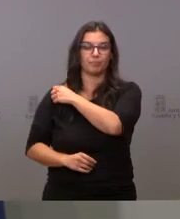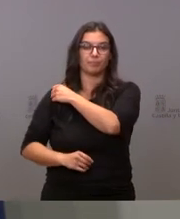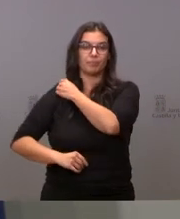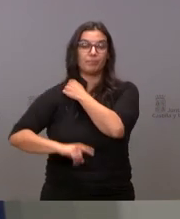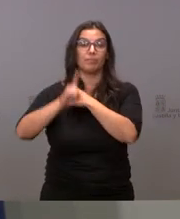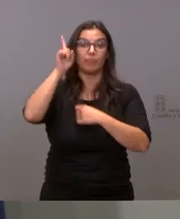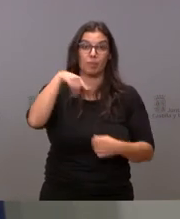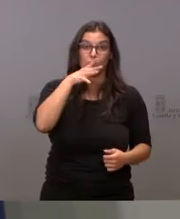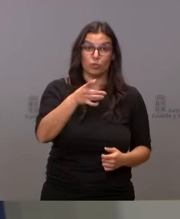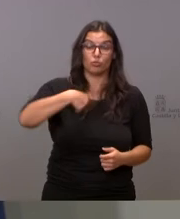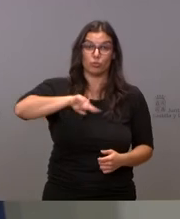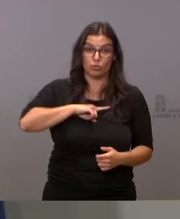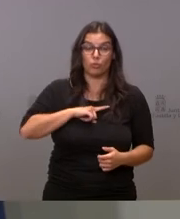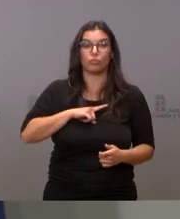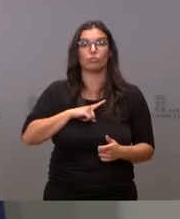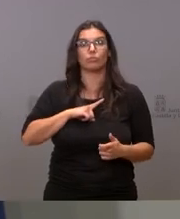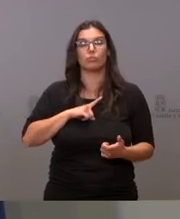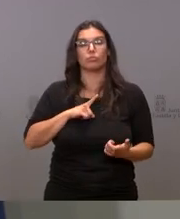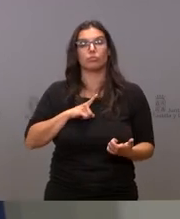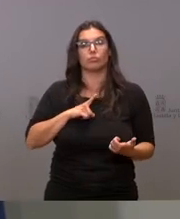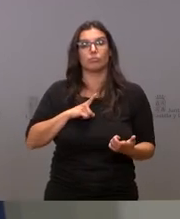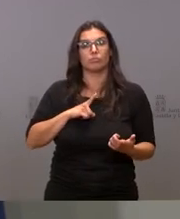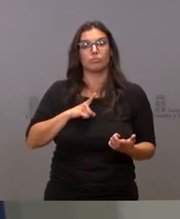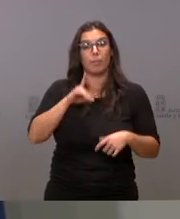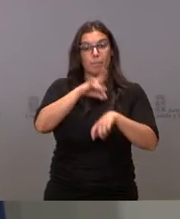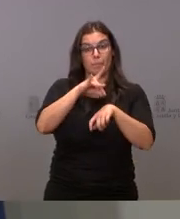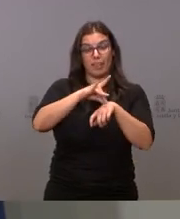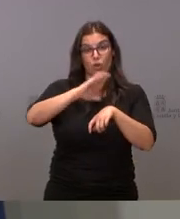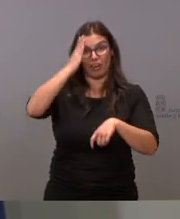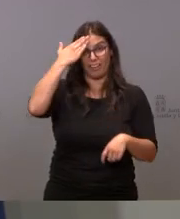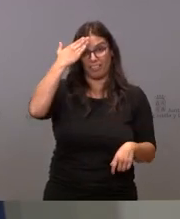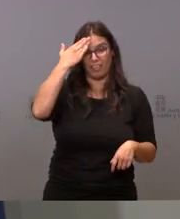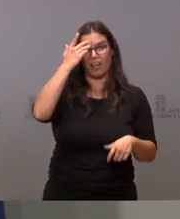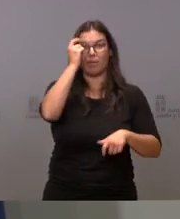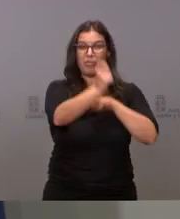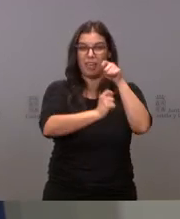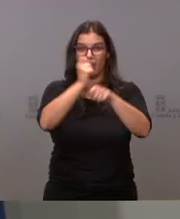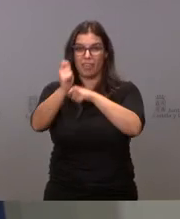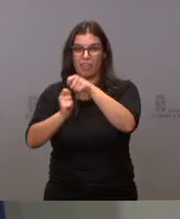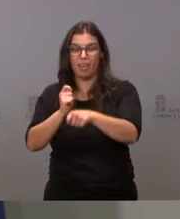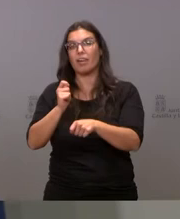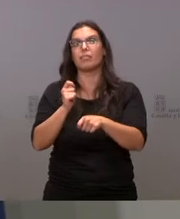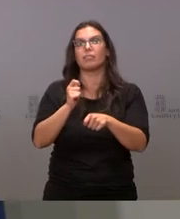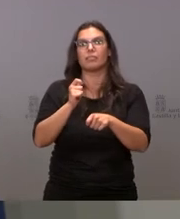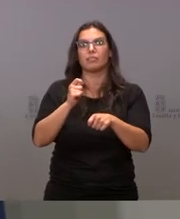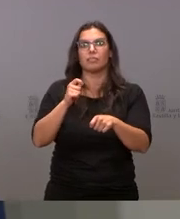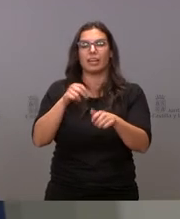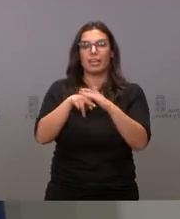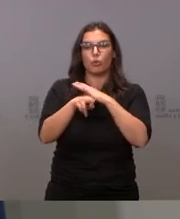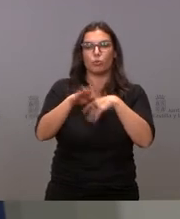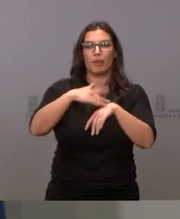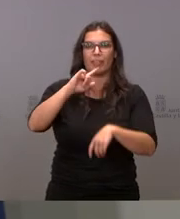hemos dotado a nuestros médicos de atención primaria de medios de diagnóstico de capacidad